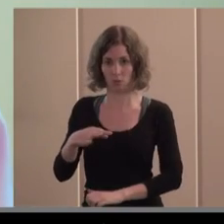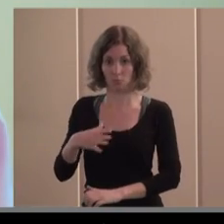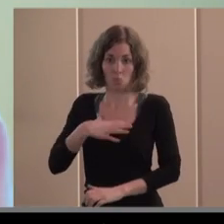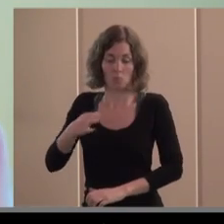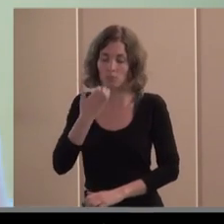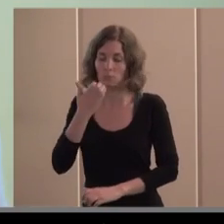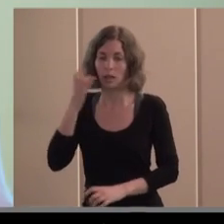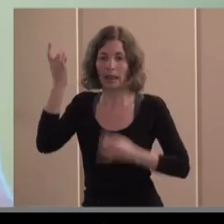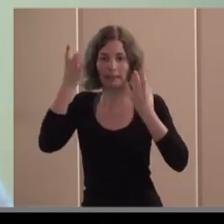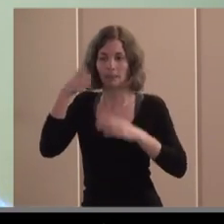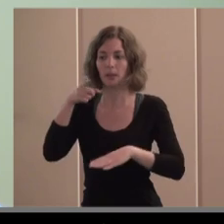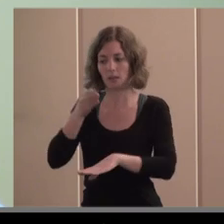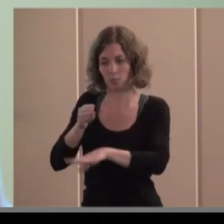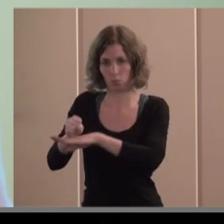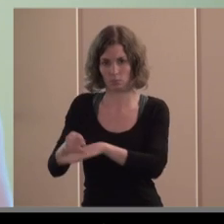pues bien